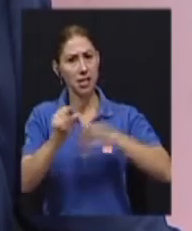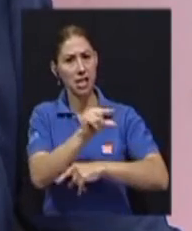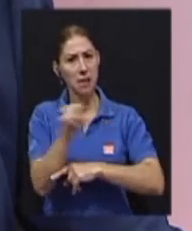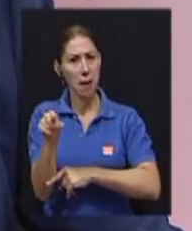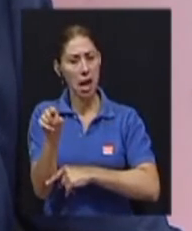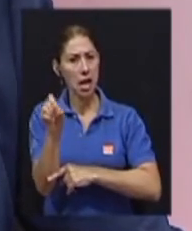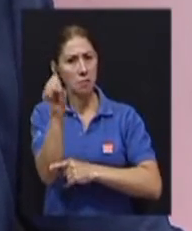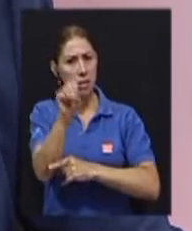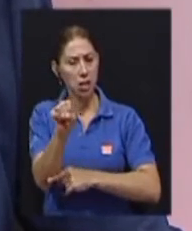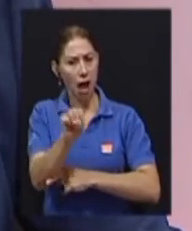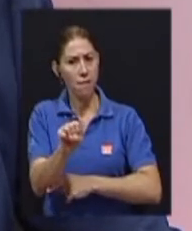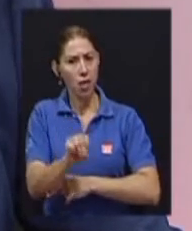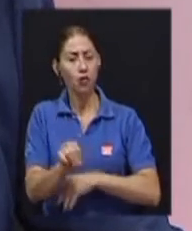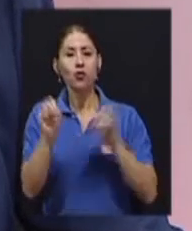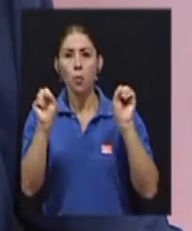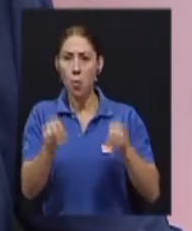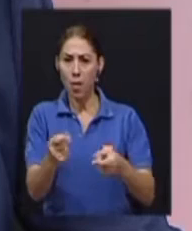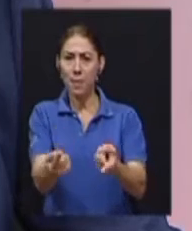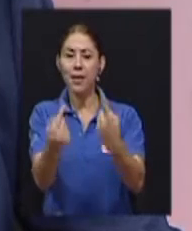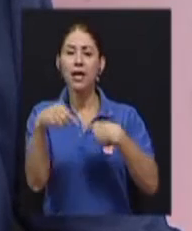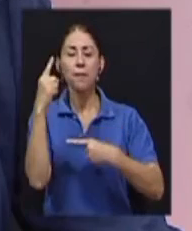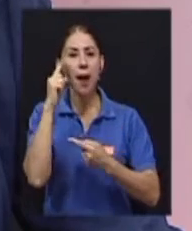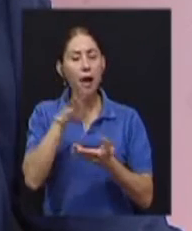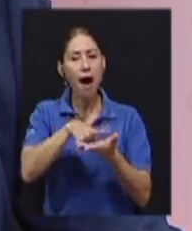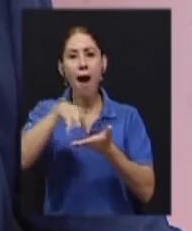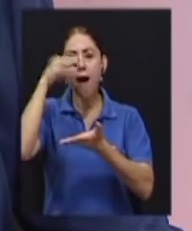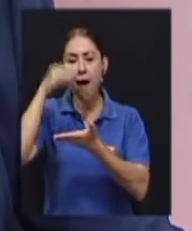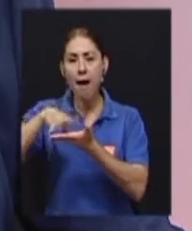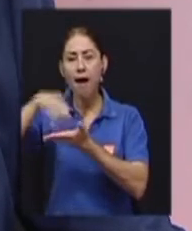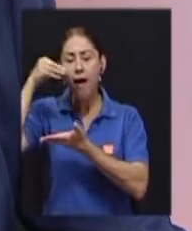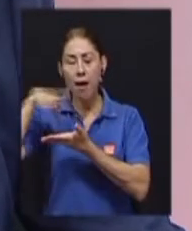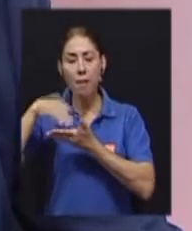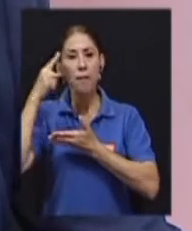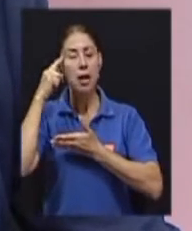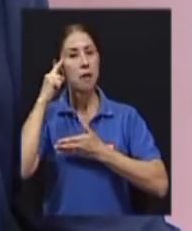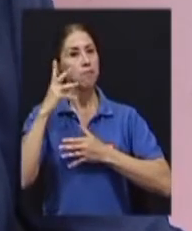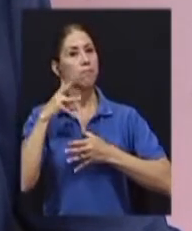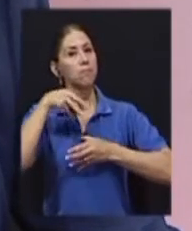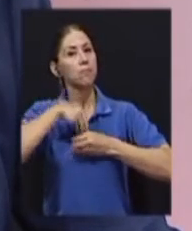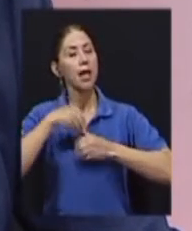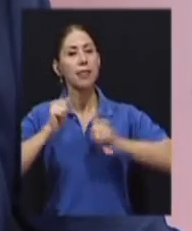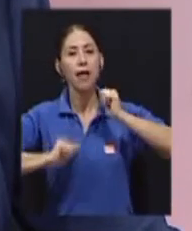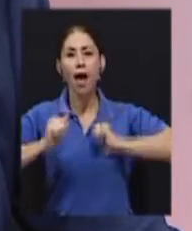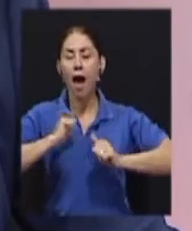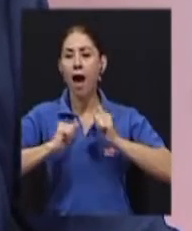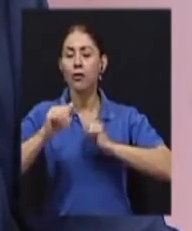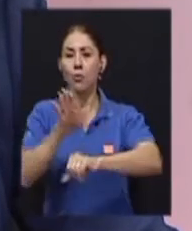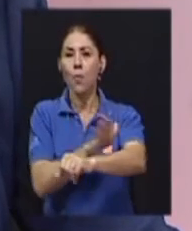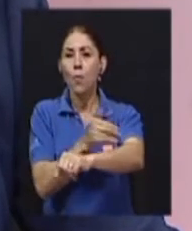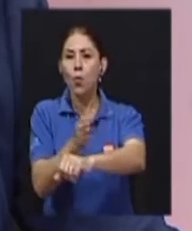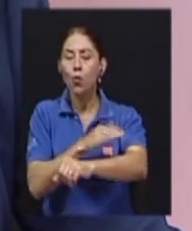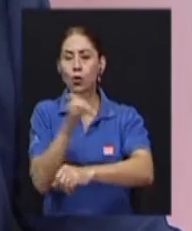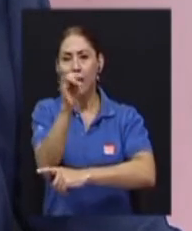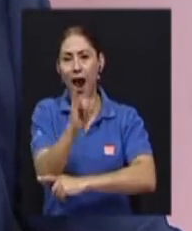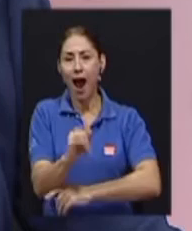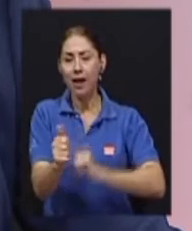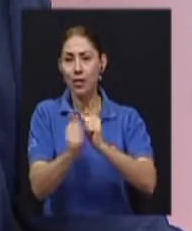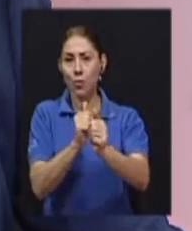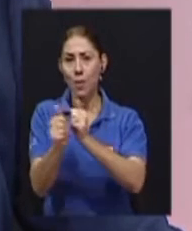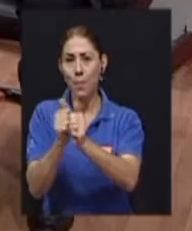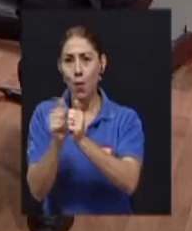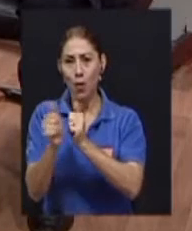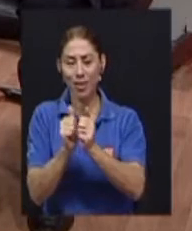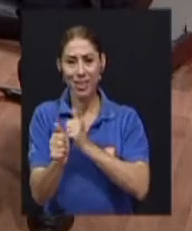los sábados, aprendiendo y cultivando teatro, música, arte o deporte, que es una también